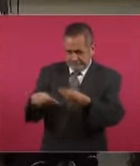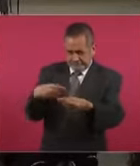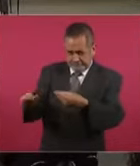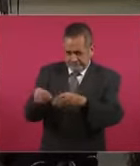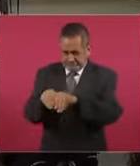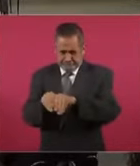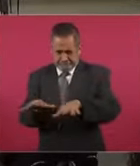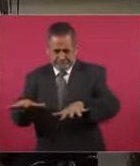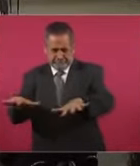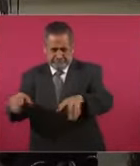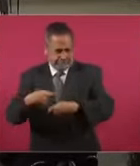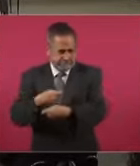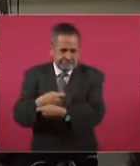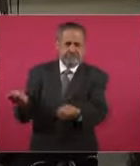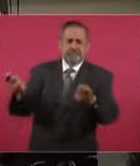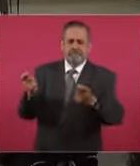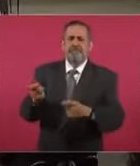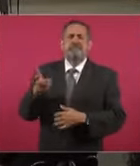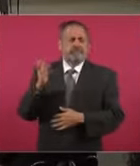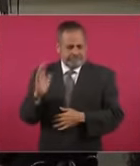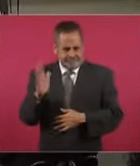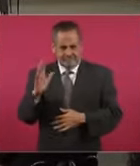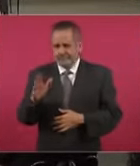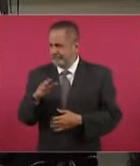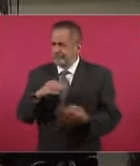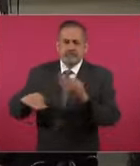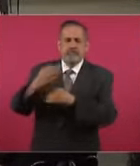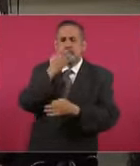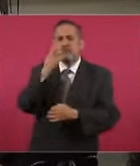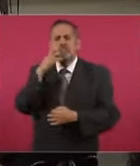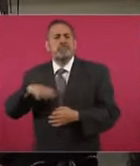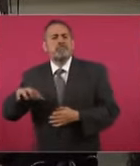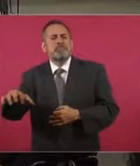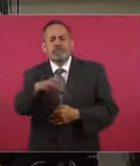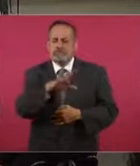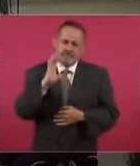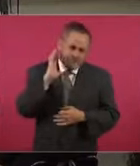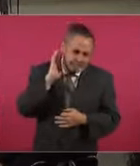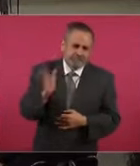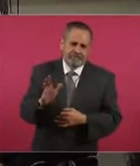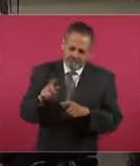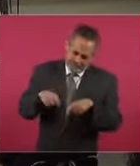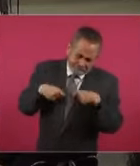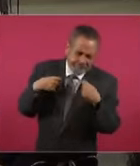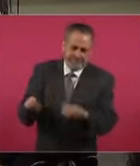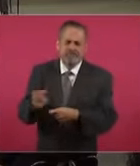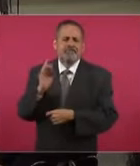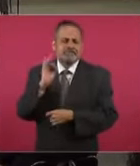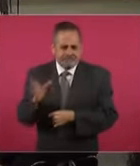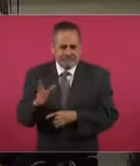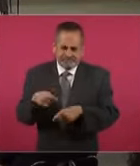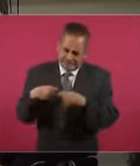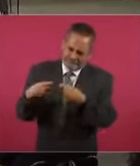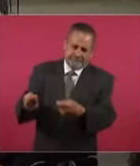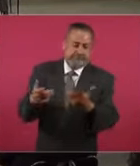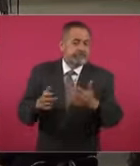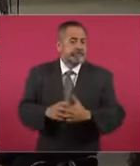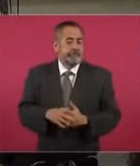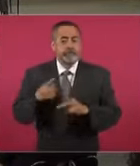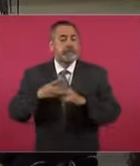distribuidos en todas nuestras escuelas para que inicie este ciclo escolar. También